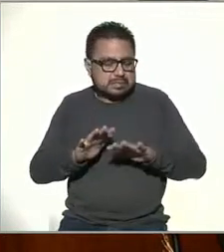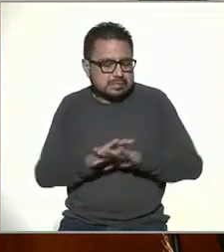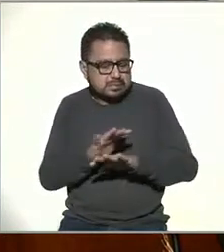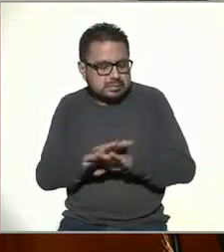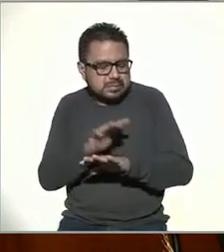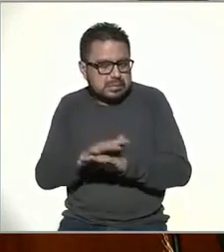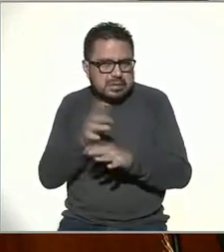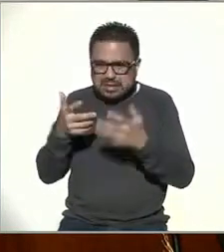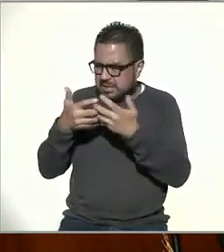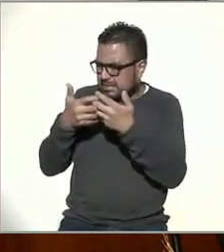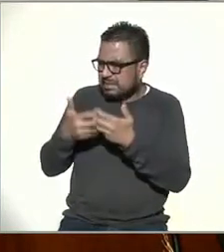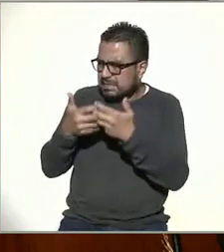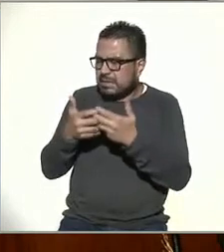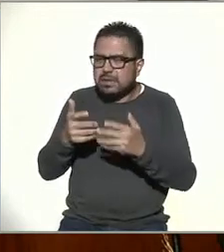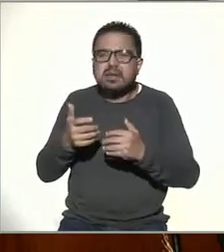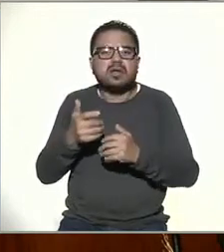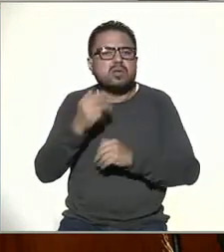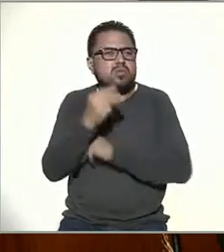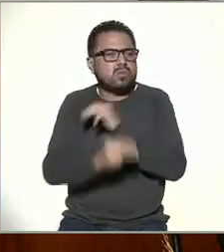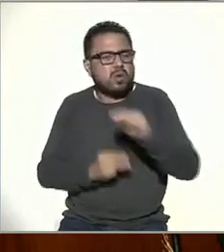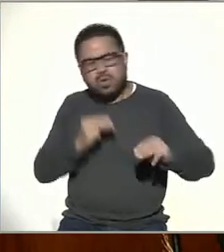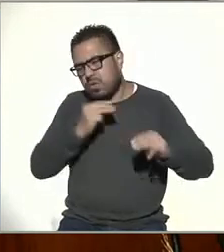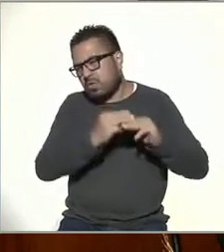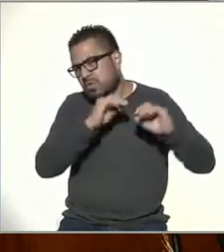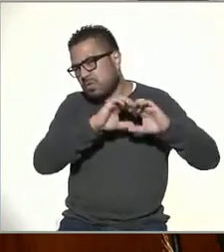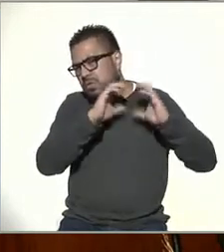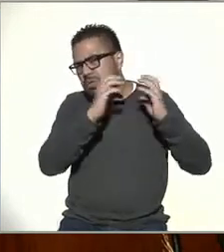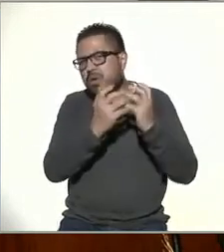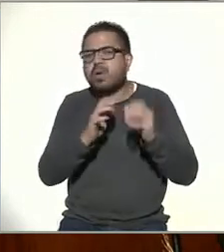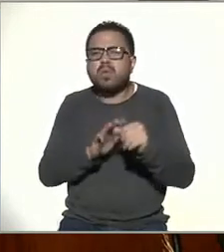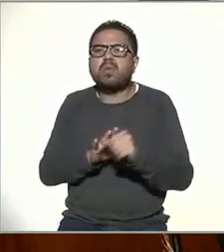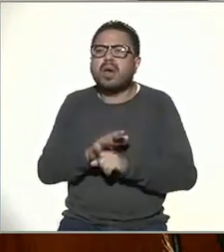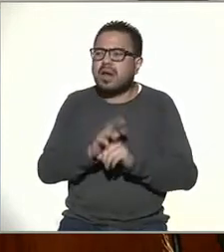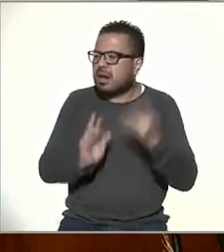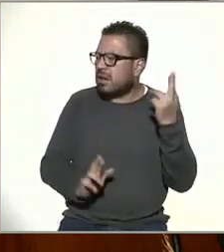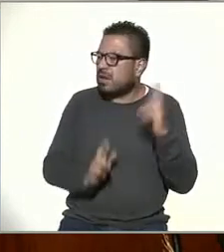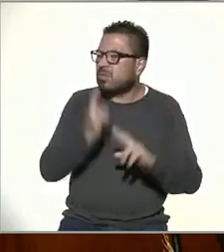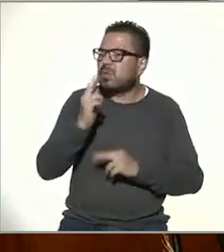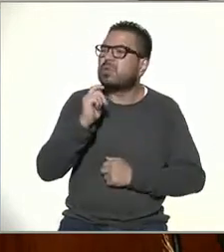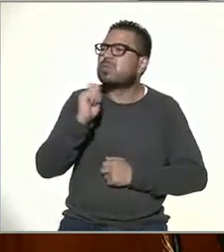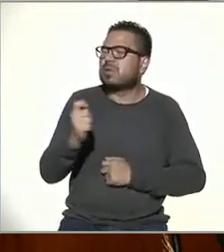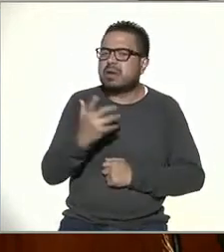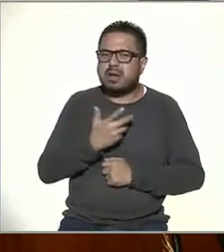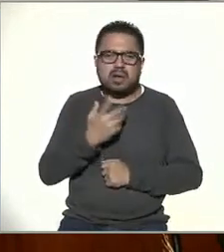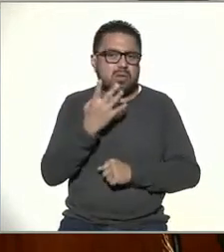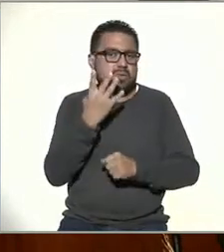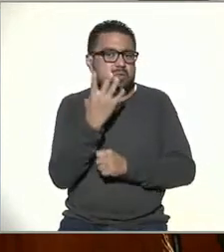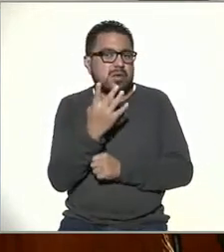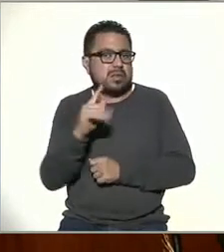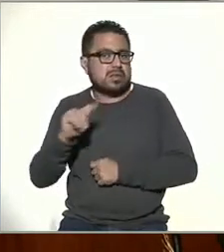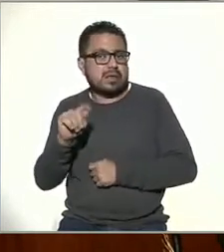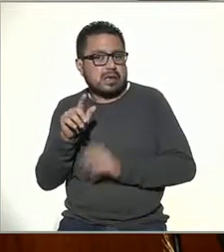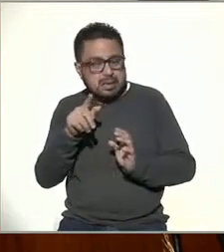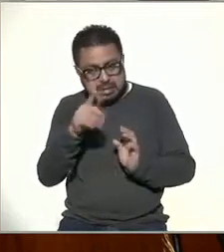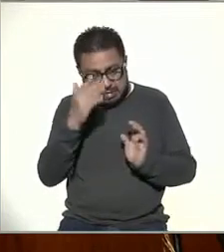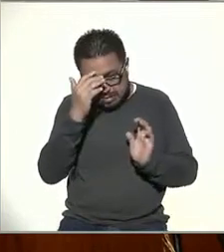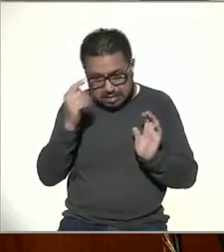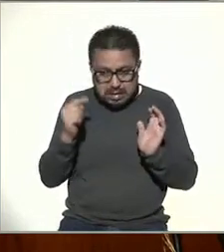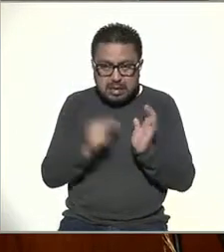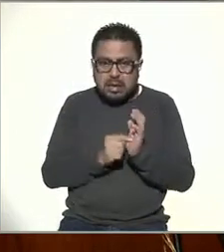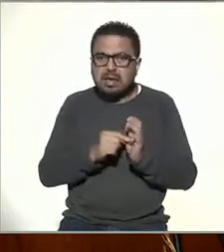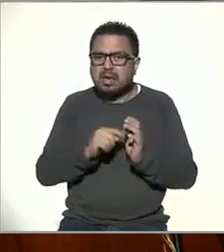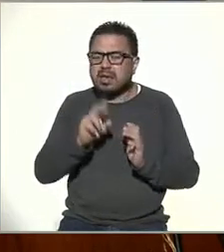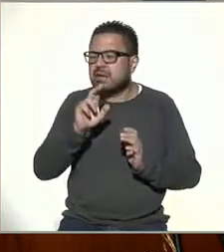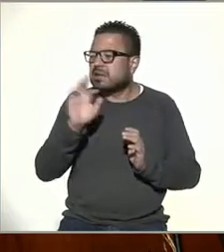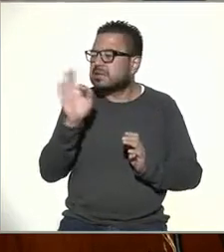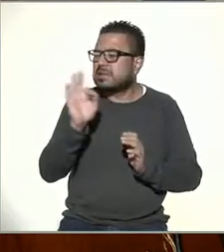marcado distintas épocas a nivel mundial. ¿En qué revolución nos encontraremos? En la Cuarta Revolución, ¿ustedes creen? ¿Qué haríamos